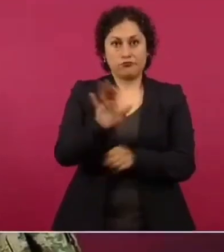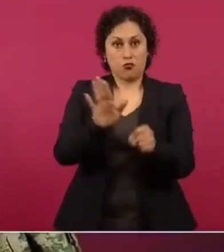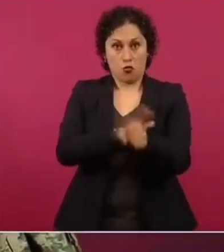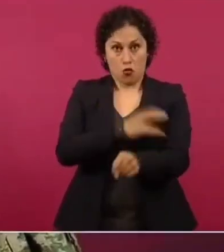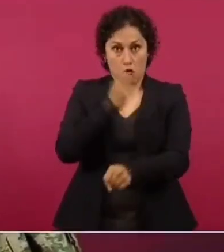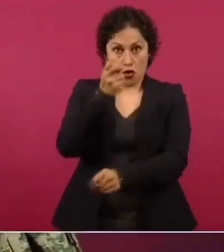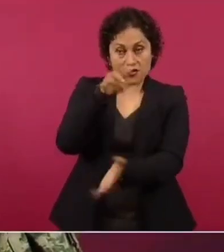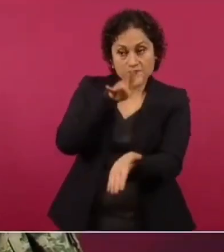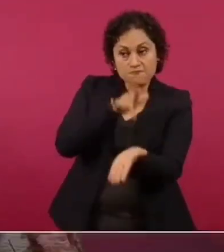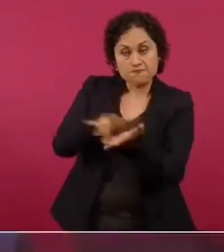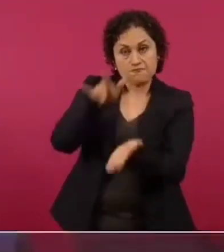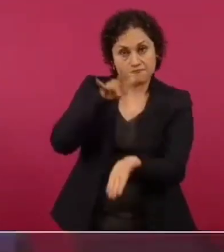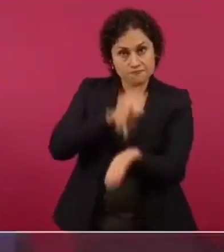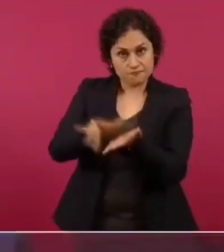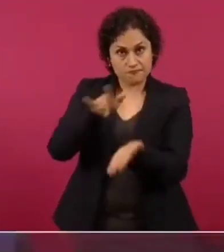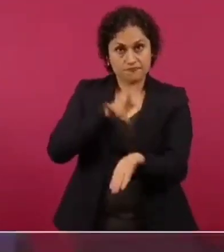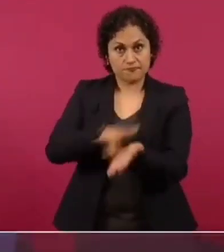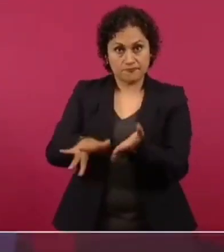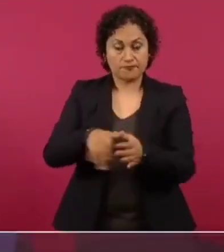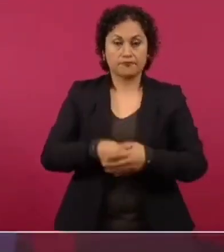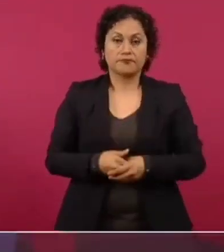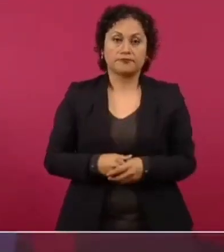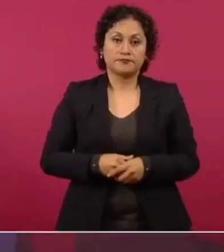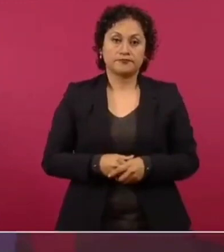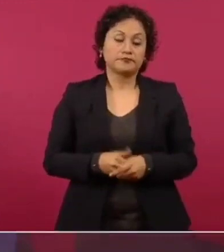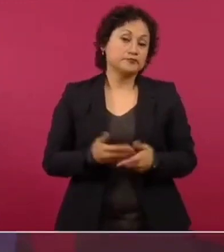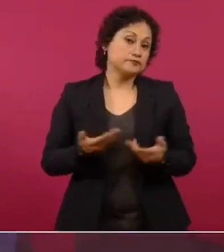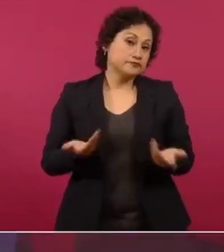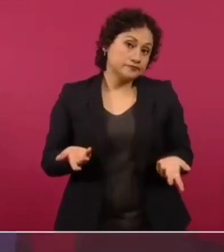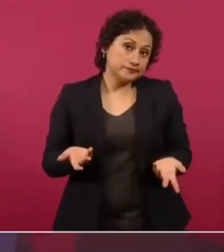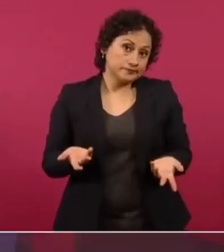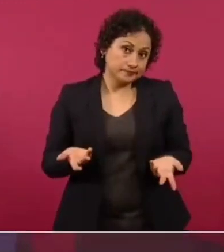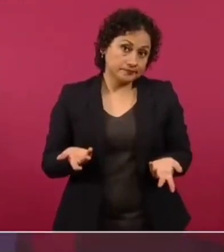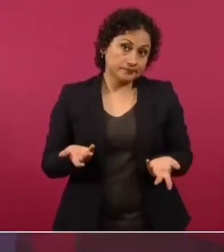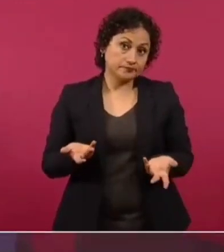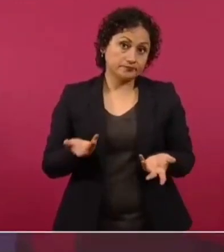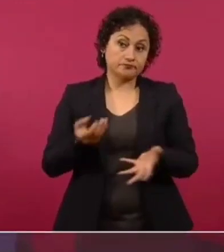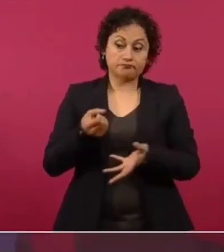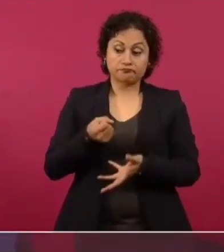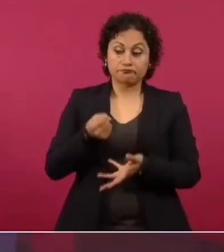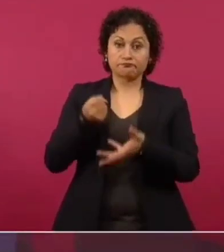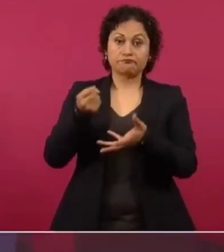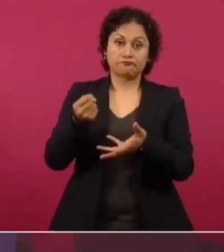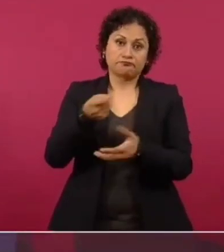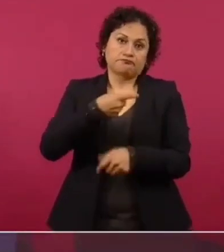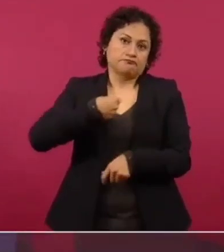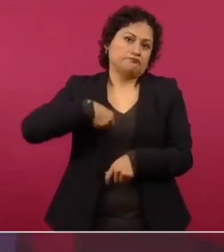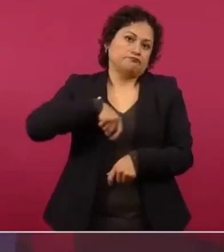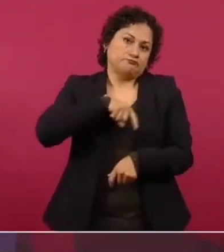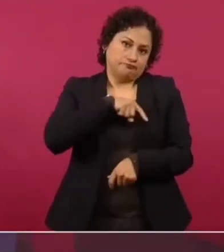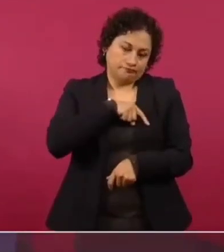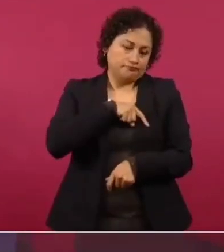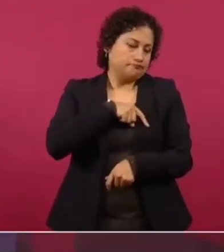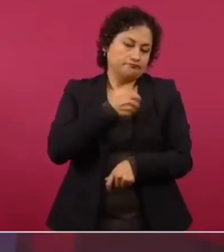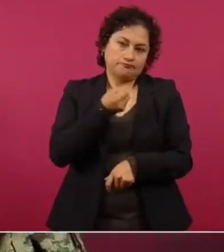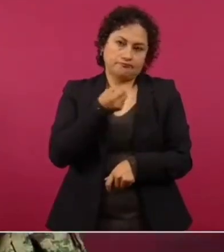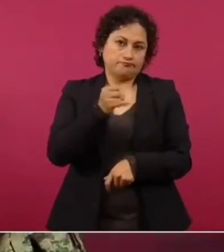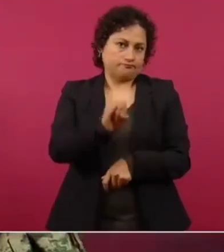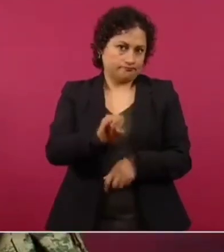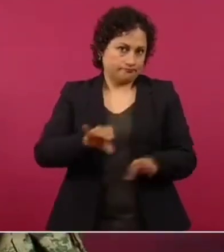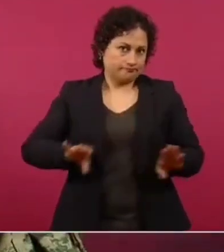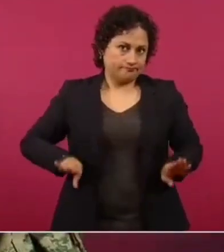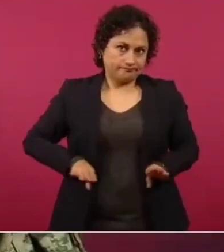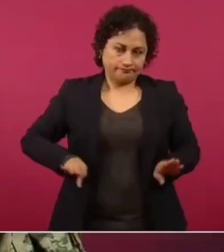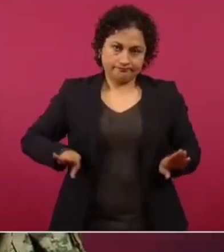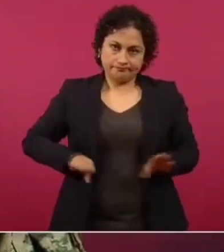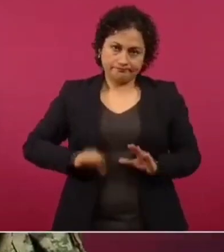ha apoyado hasta donde está nuestra posibilidad, pero es diversa también